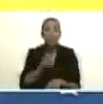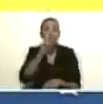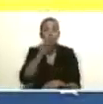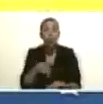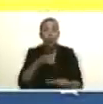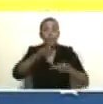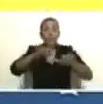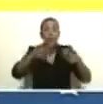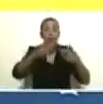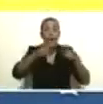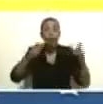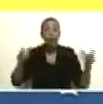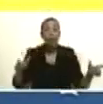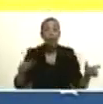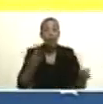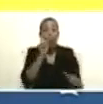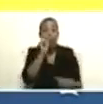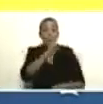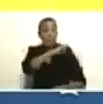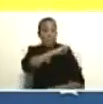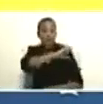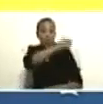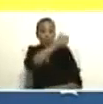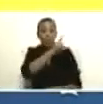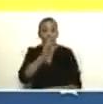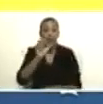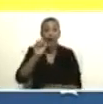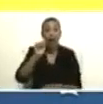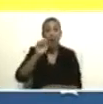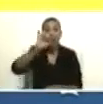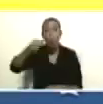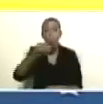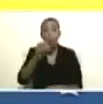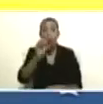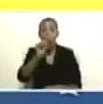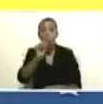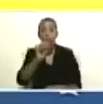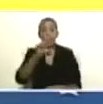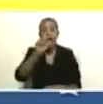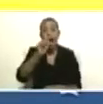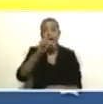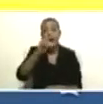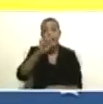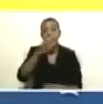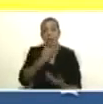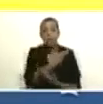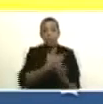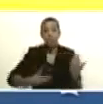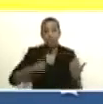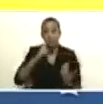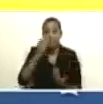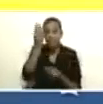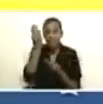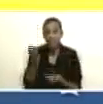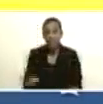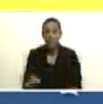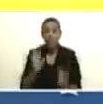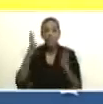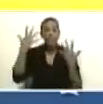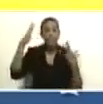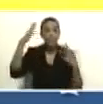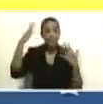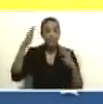su secretario general el mayor general José Adelina Ornelas Ferreira presente a